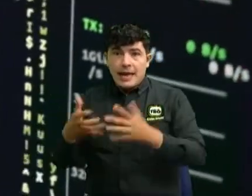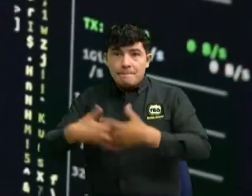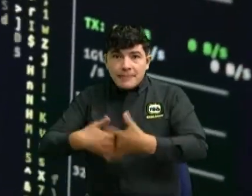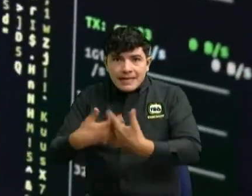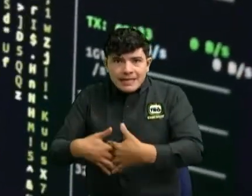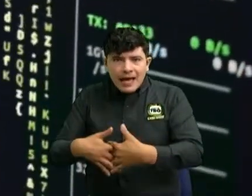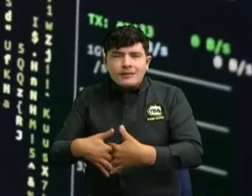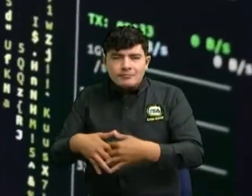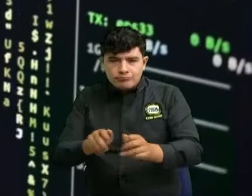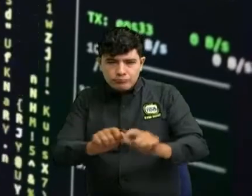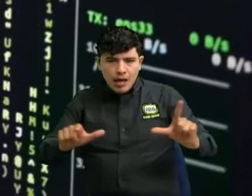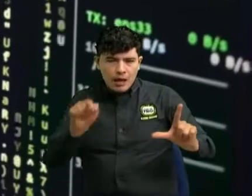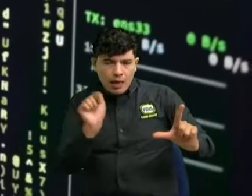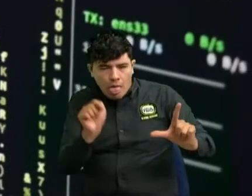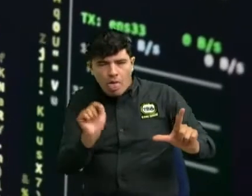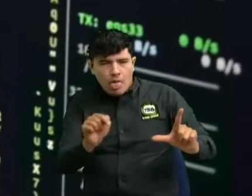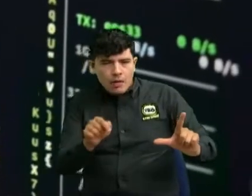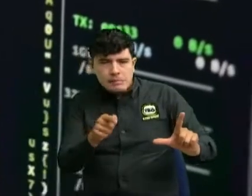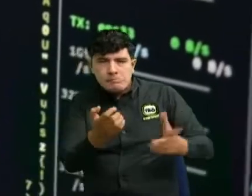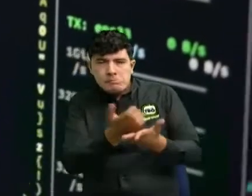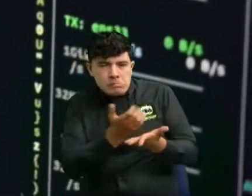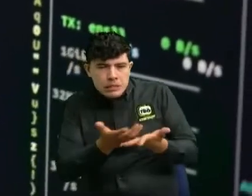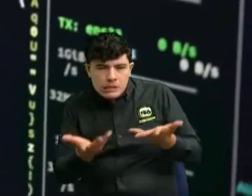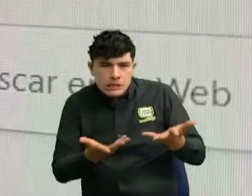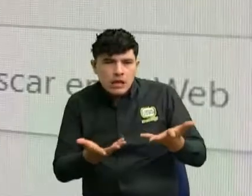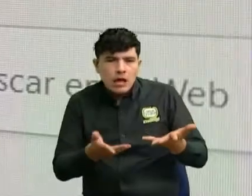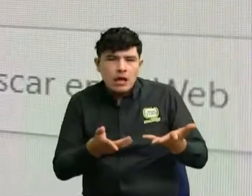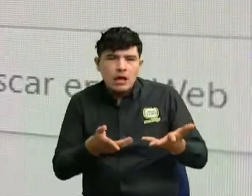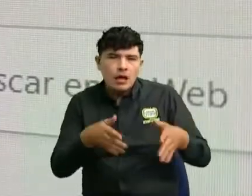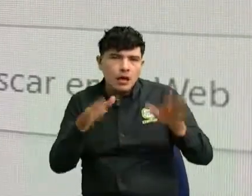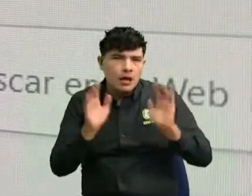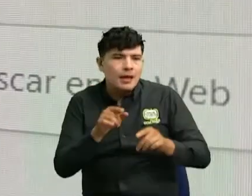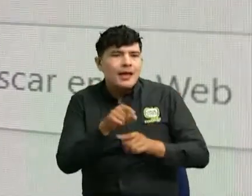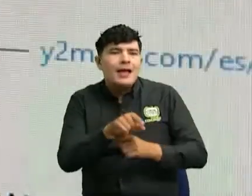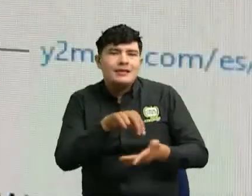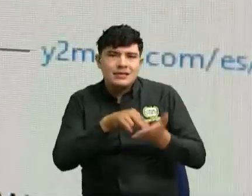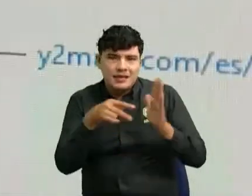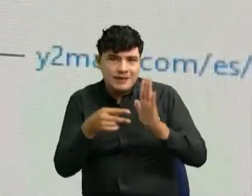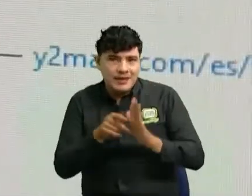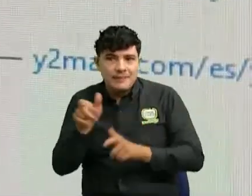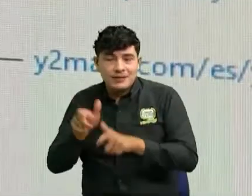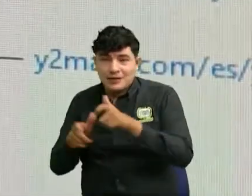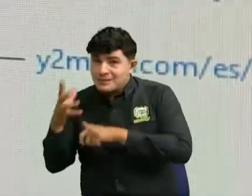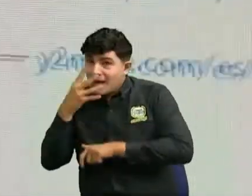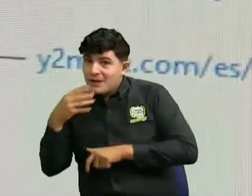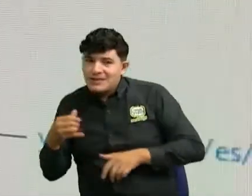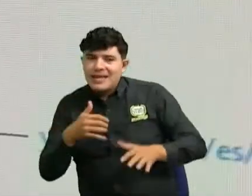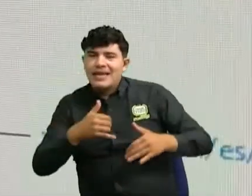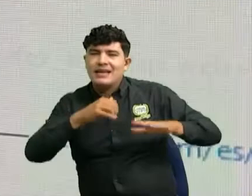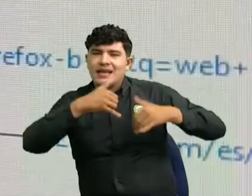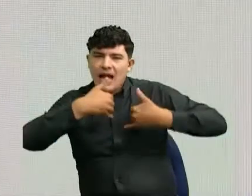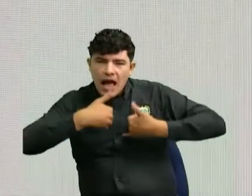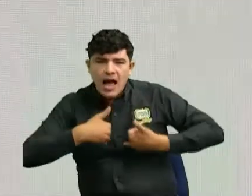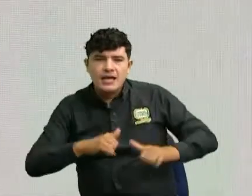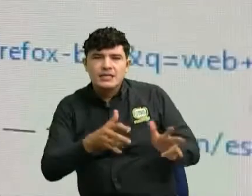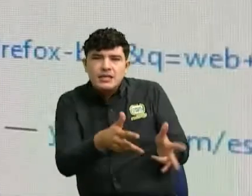269 del código penal pero en este caso por ejemplo en el caso van a colocar una denuncia